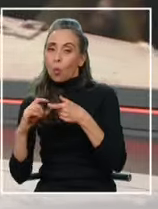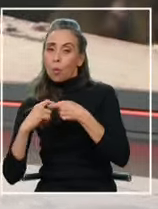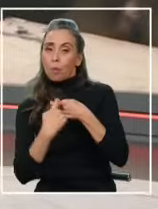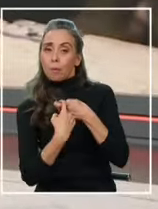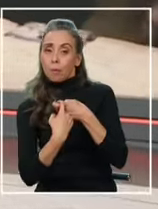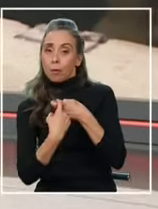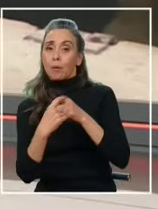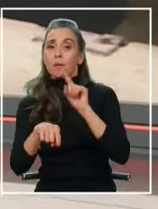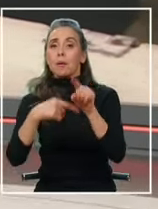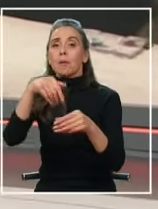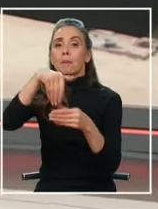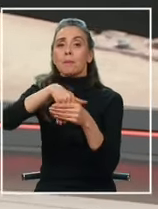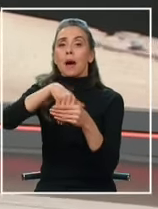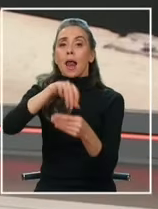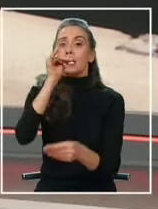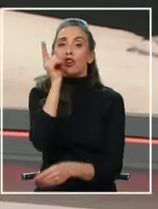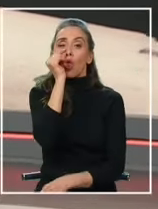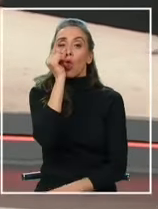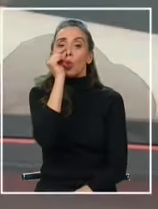para las elecciones de octubre.